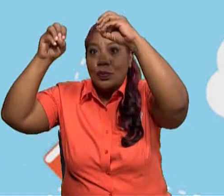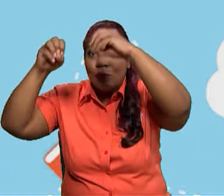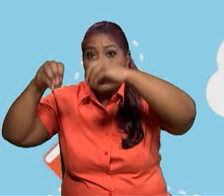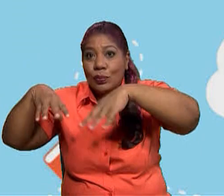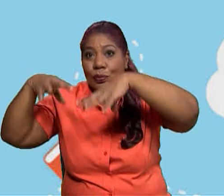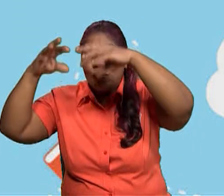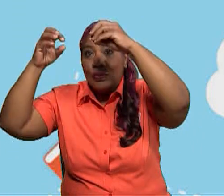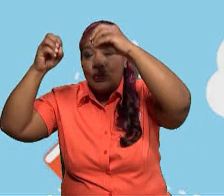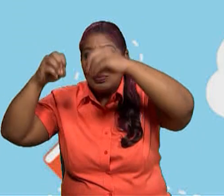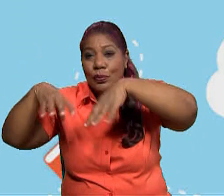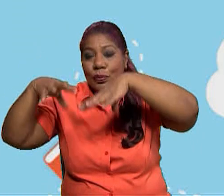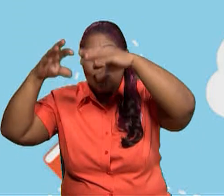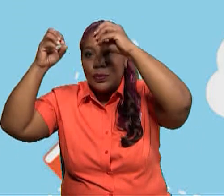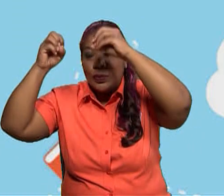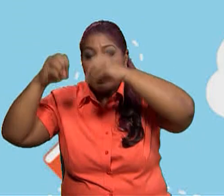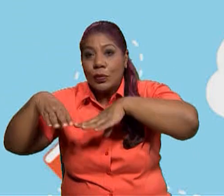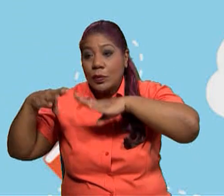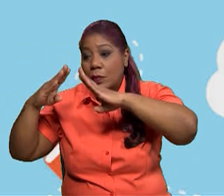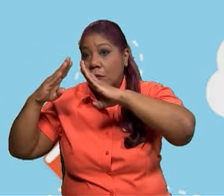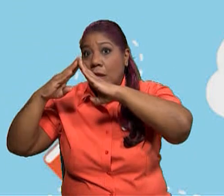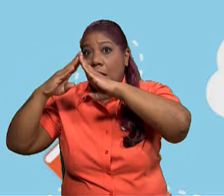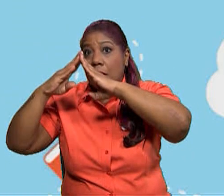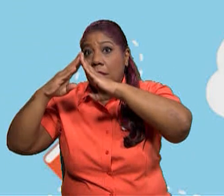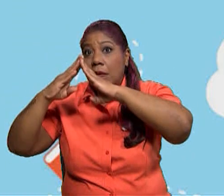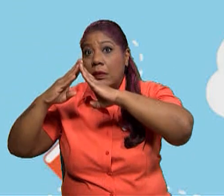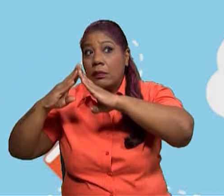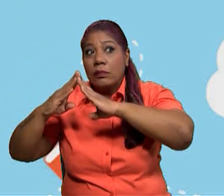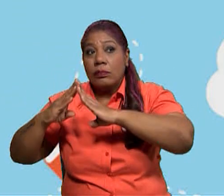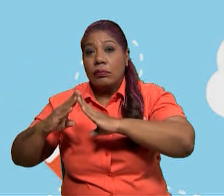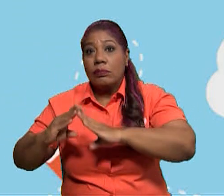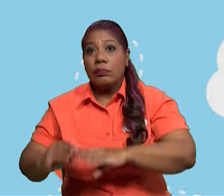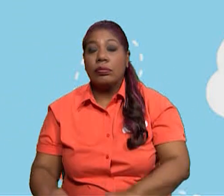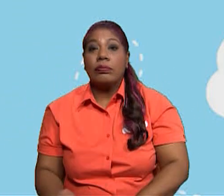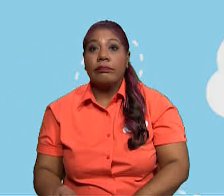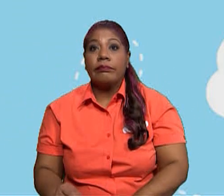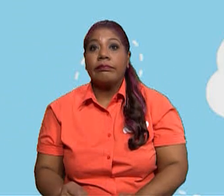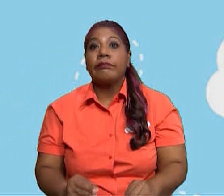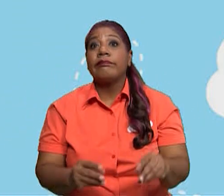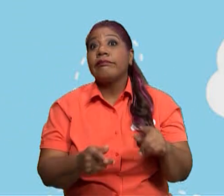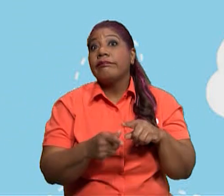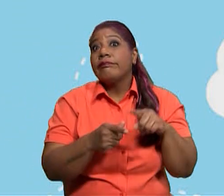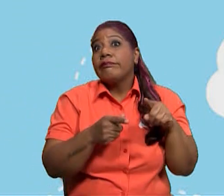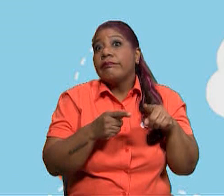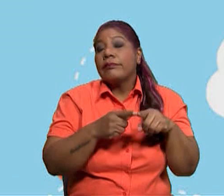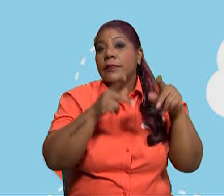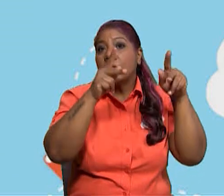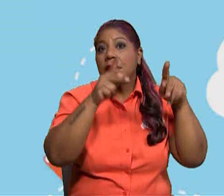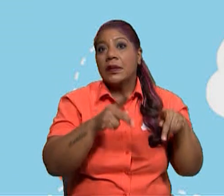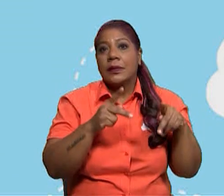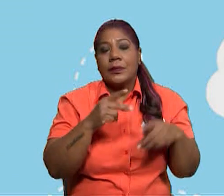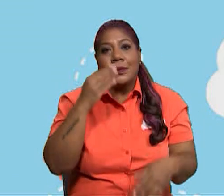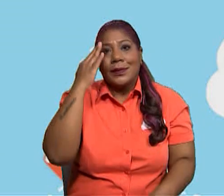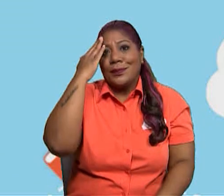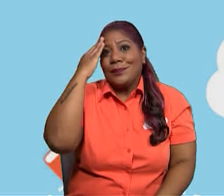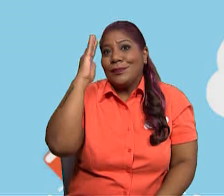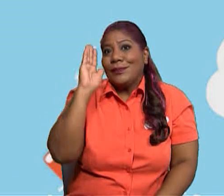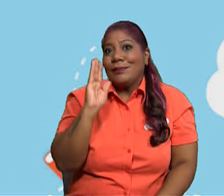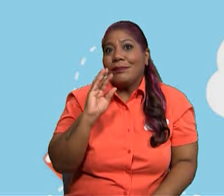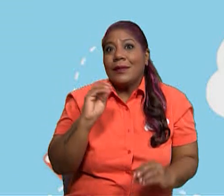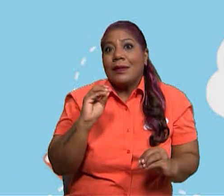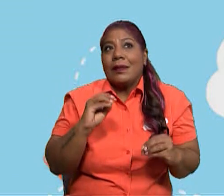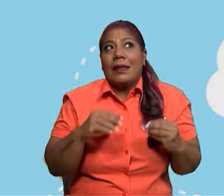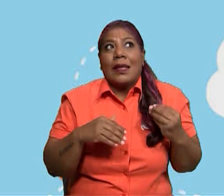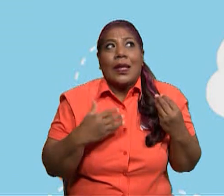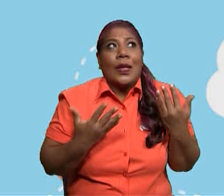todas las construcciones. Las personas, por lo general, no se encuentran preparadas para enfrentar